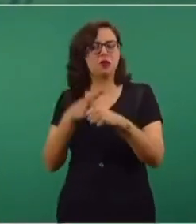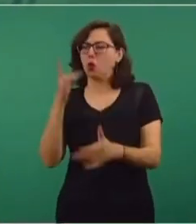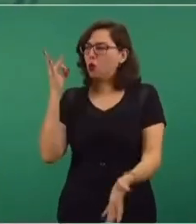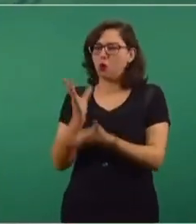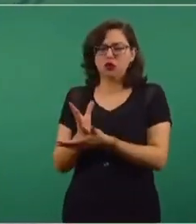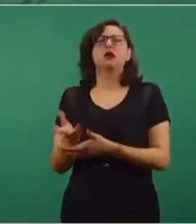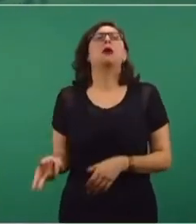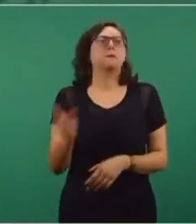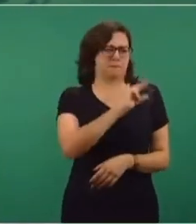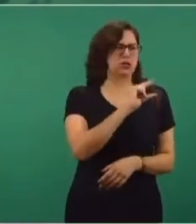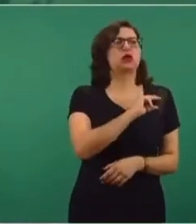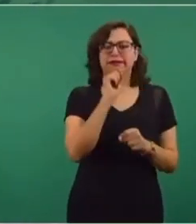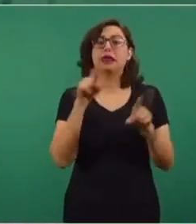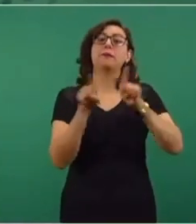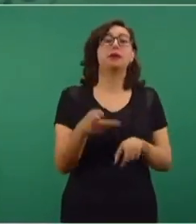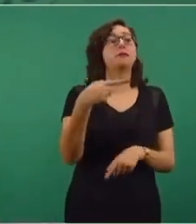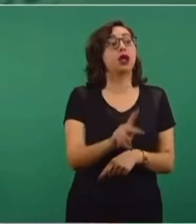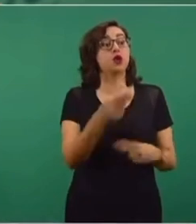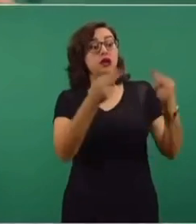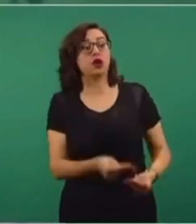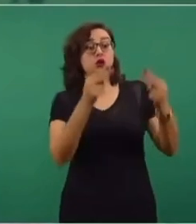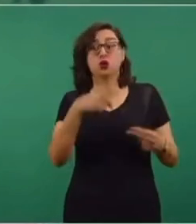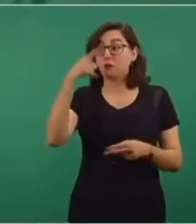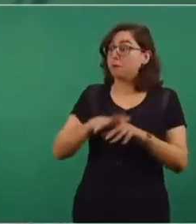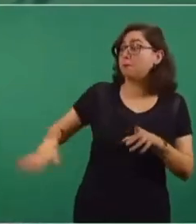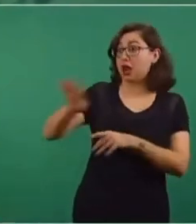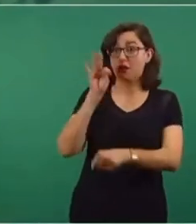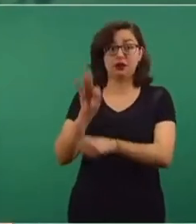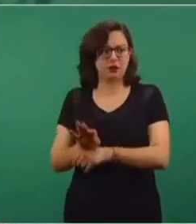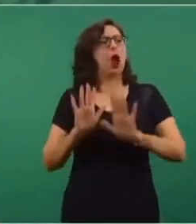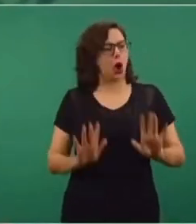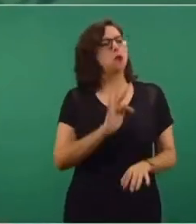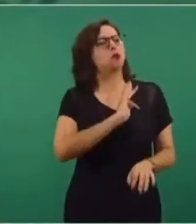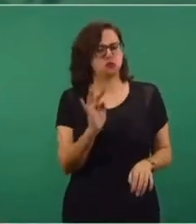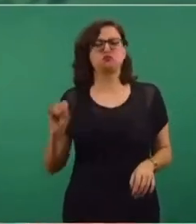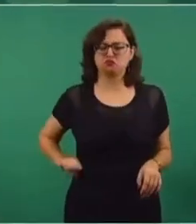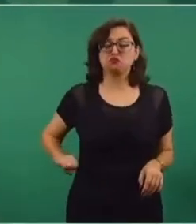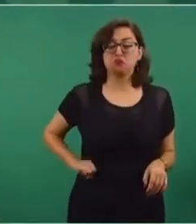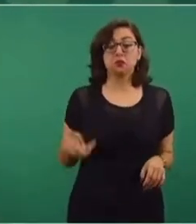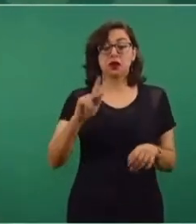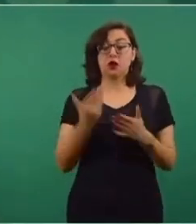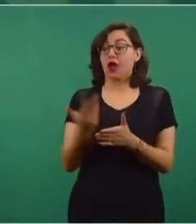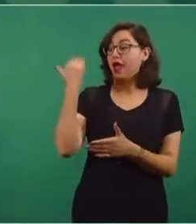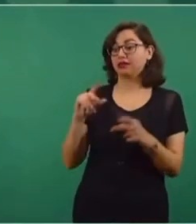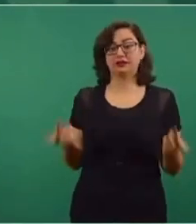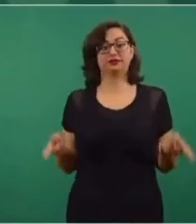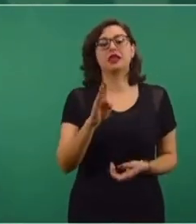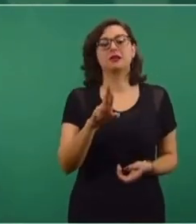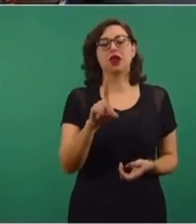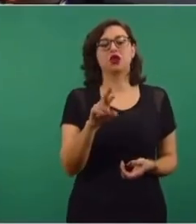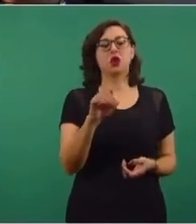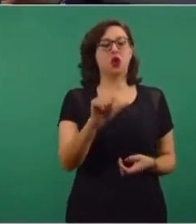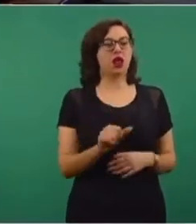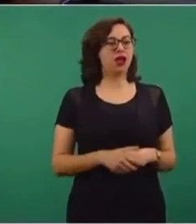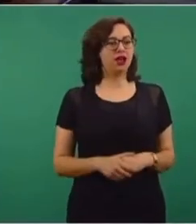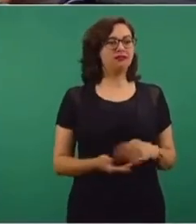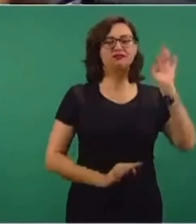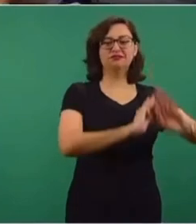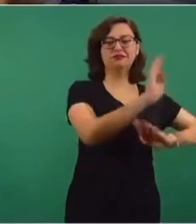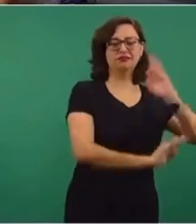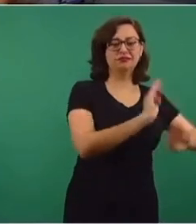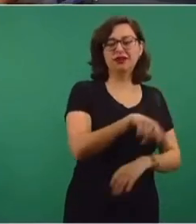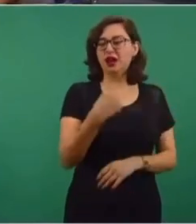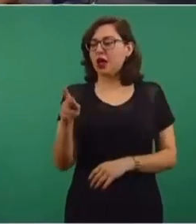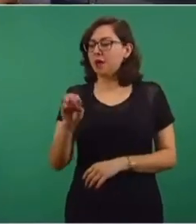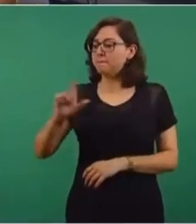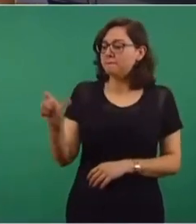interesan los negocios privados en función del bien público. Pero aquí fue al revés, la Comisión Federal de Electricidad tenía un trato como el que le daban a Iberdrola, a Pemex le